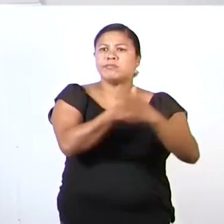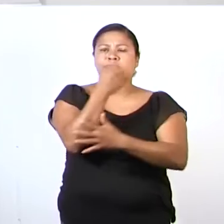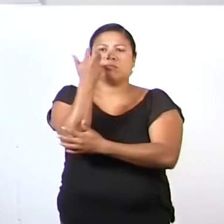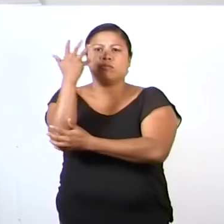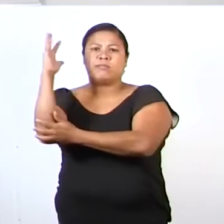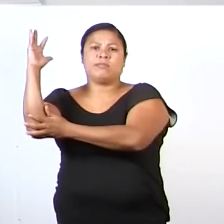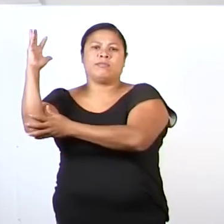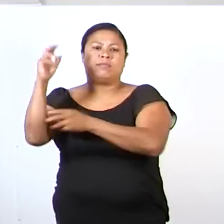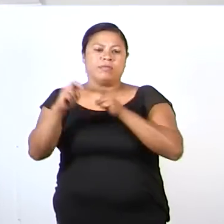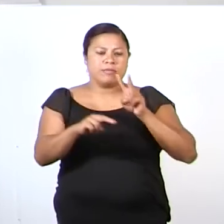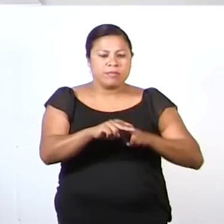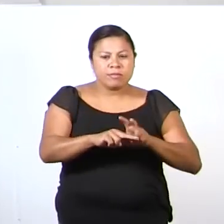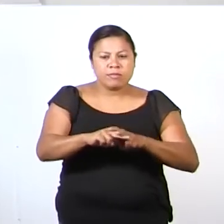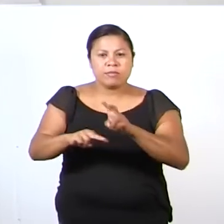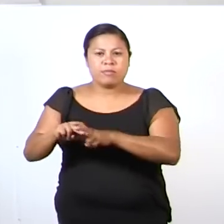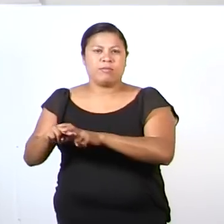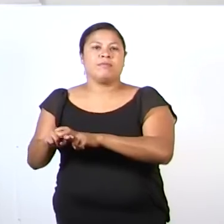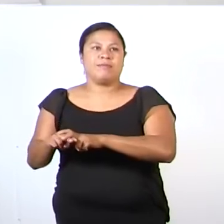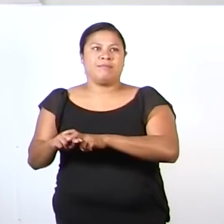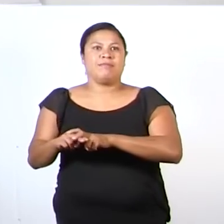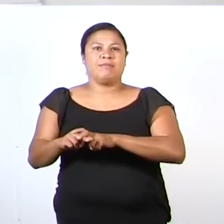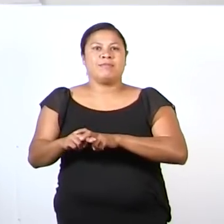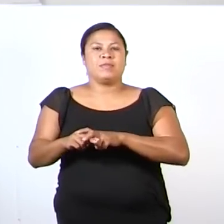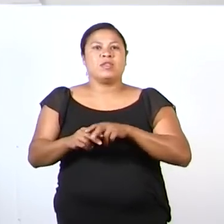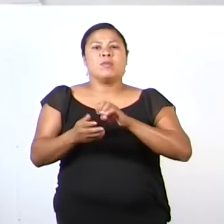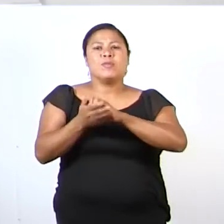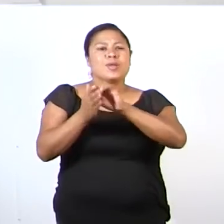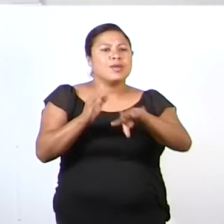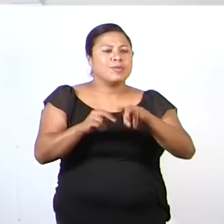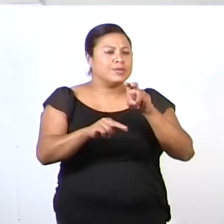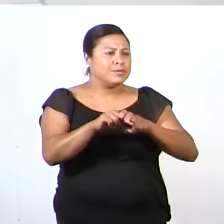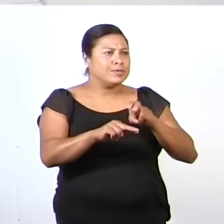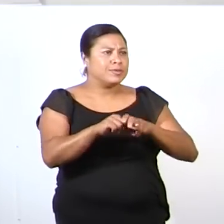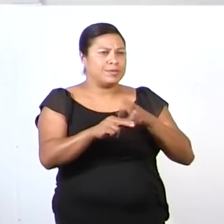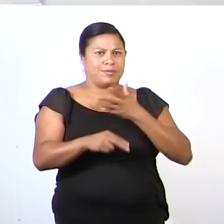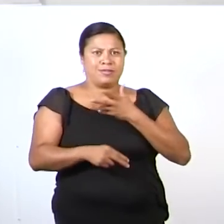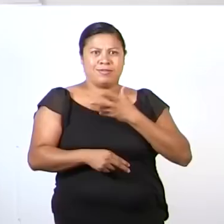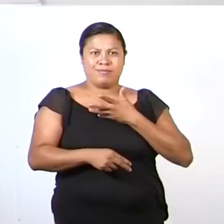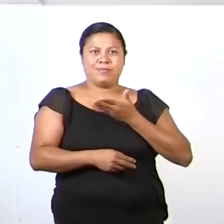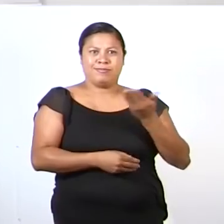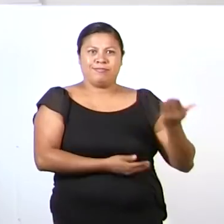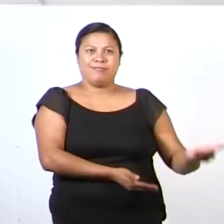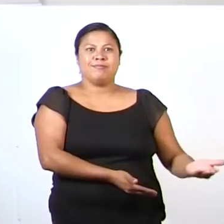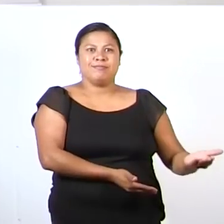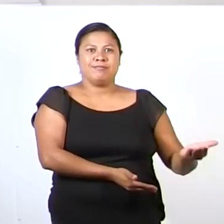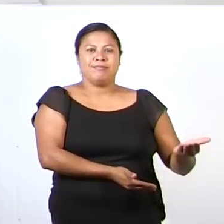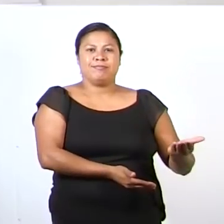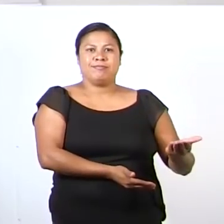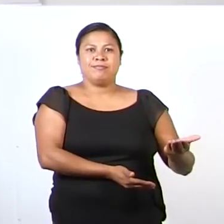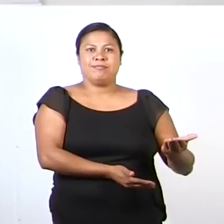en sillas, precisamente como la silla que tenemos acá en el salón.